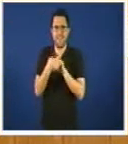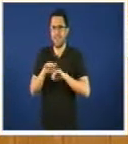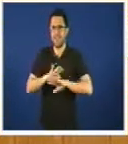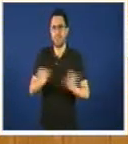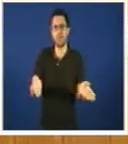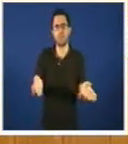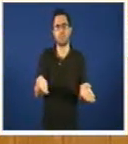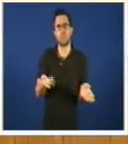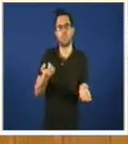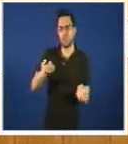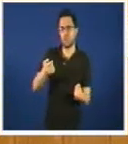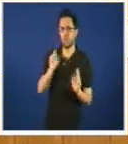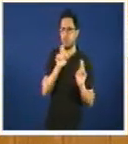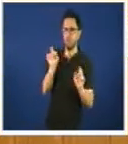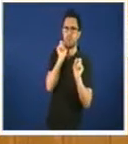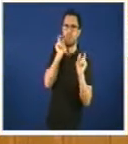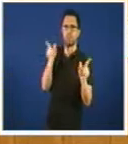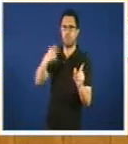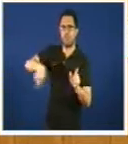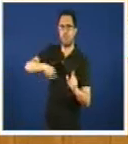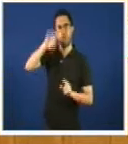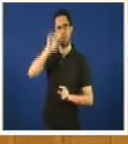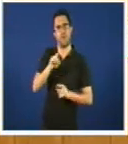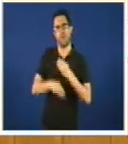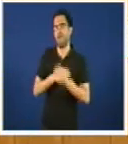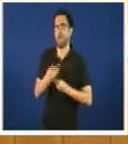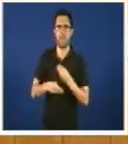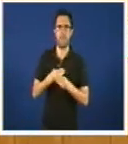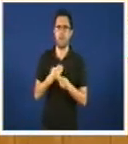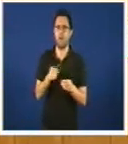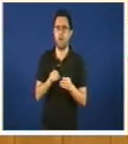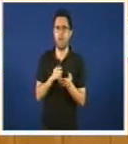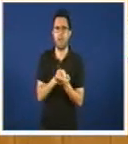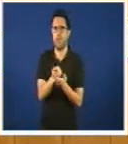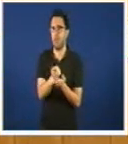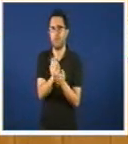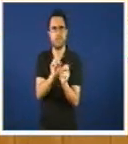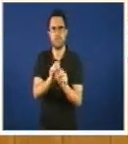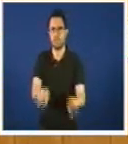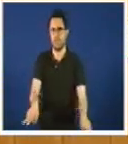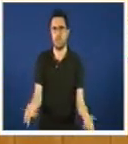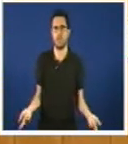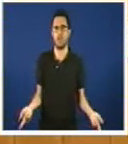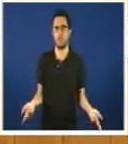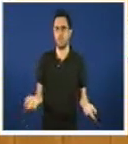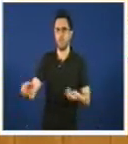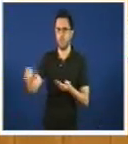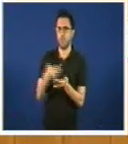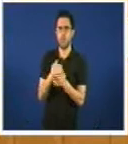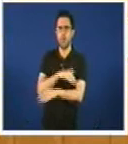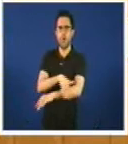saben que facer e que están absolutamente desnortado porque que é o que nos propón realmente este goberno neste plan